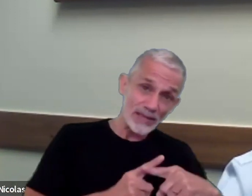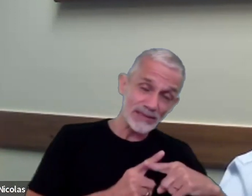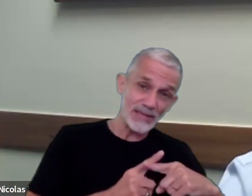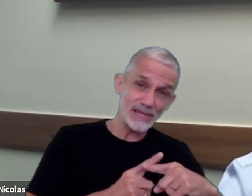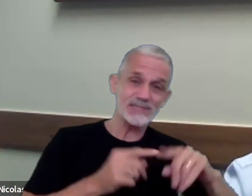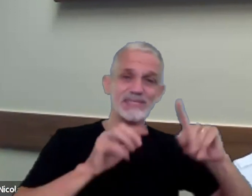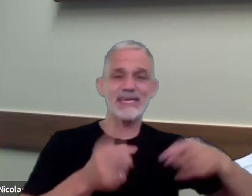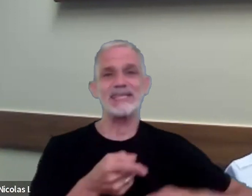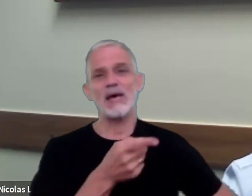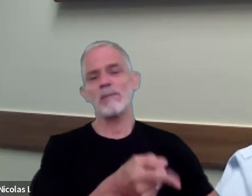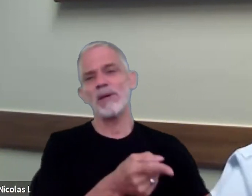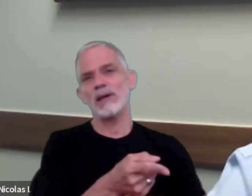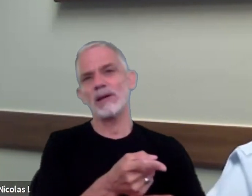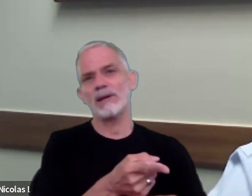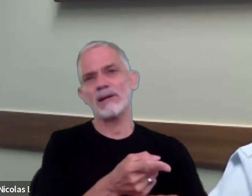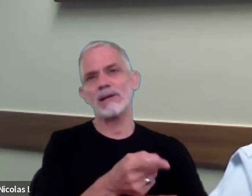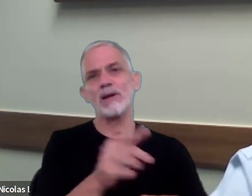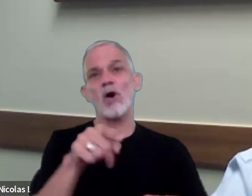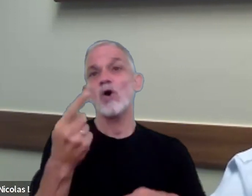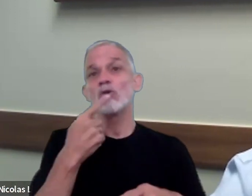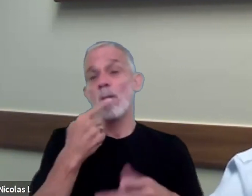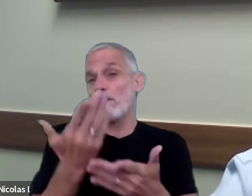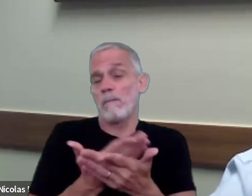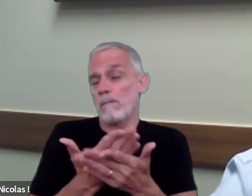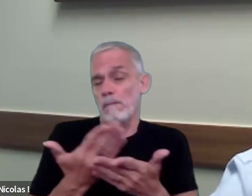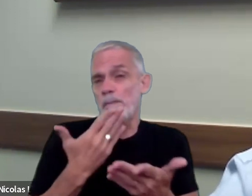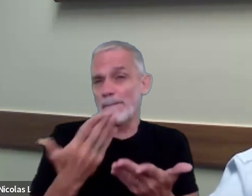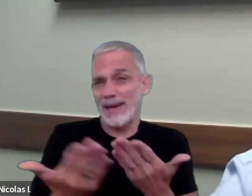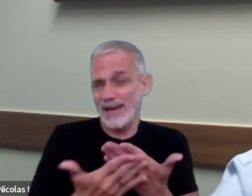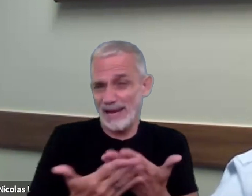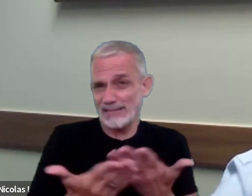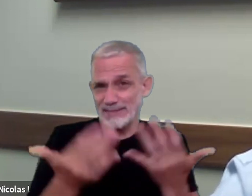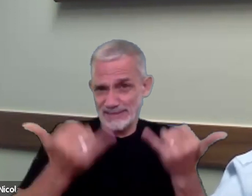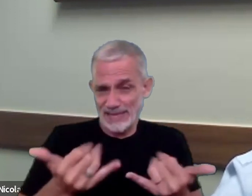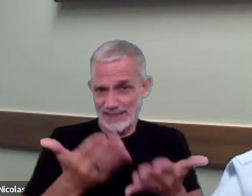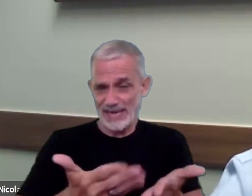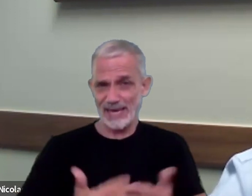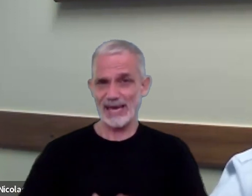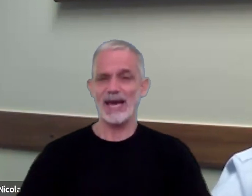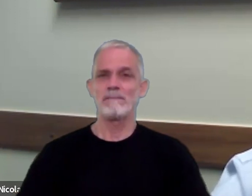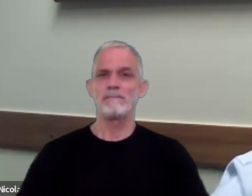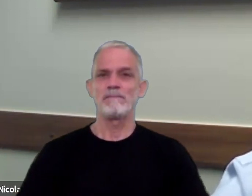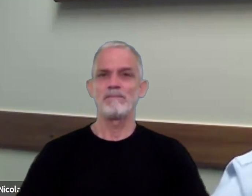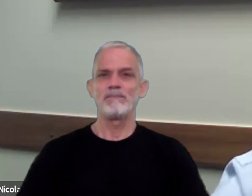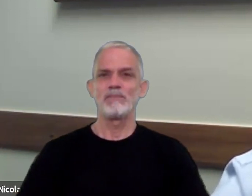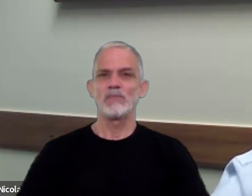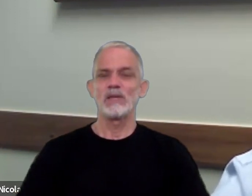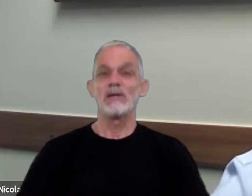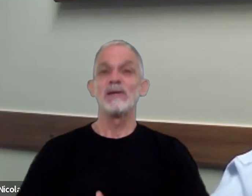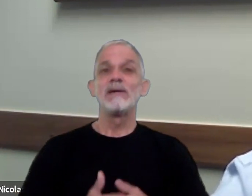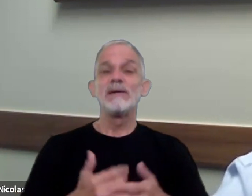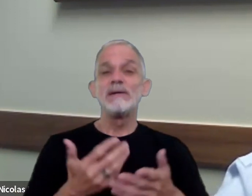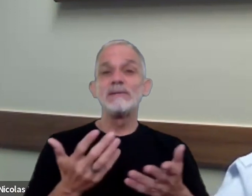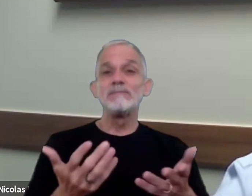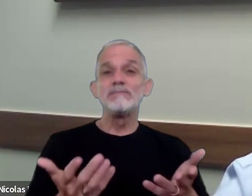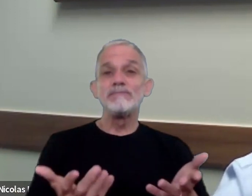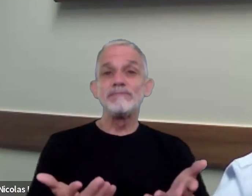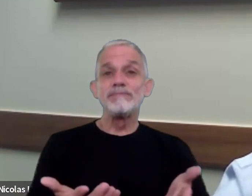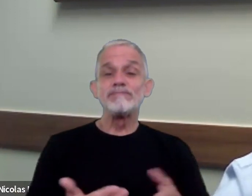en otra documentación respaldatoria que pueda existir ya sea con